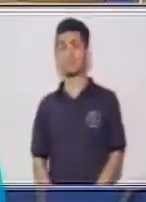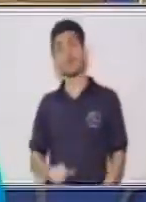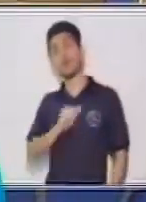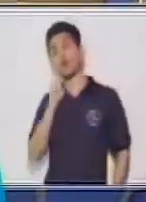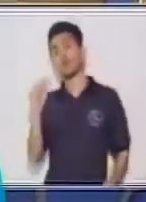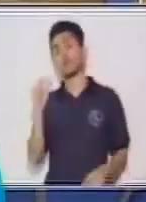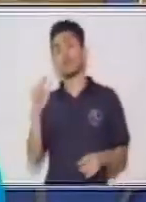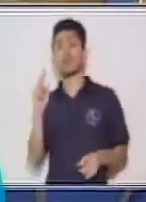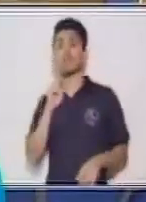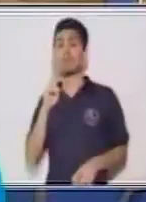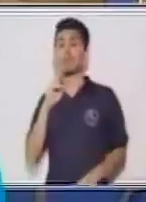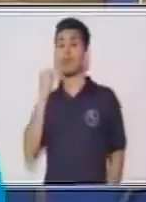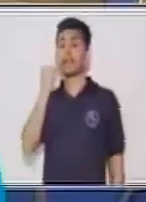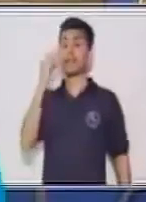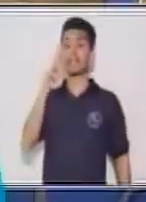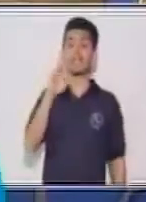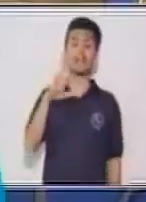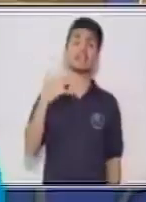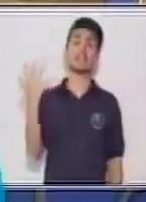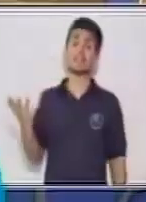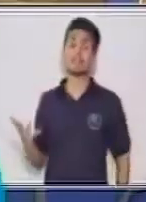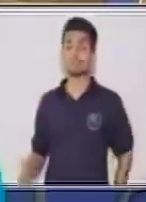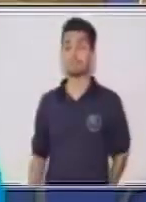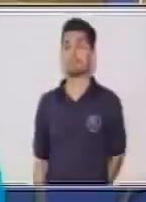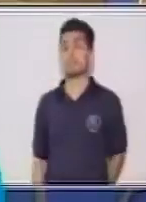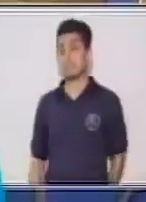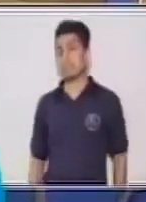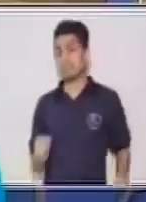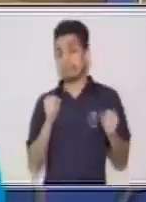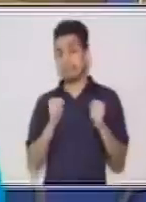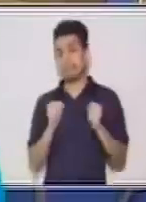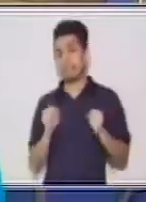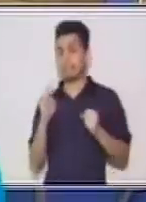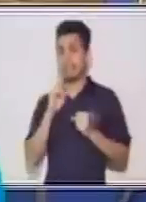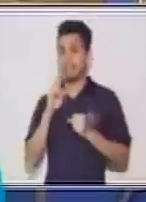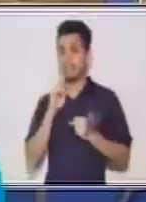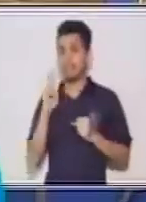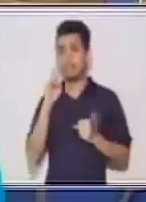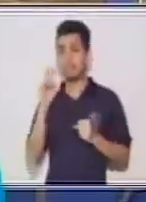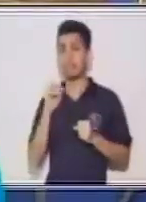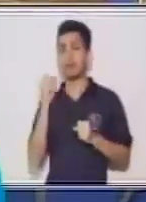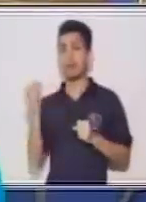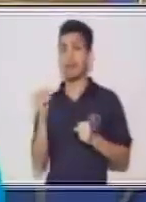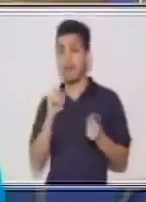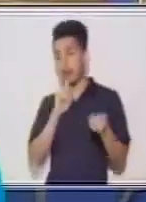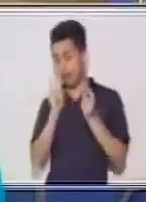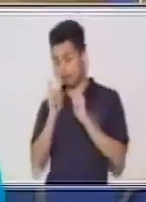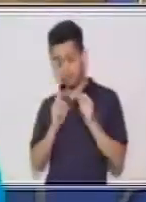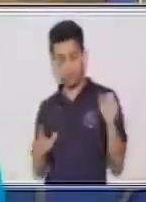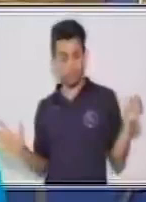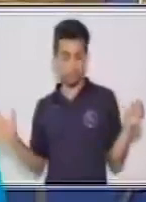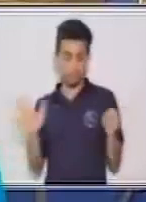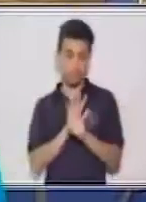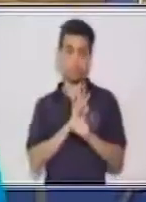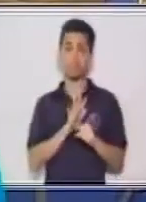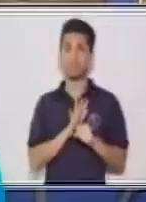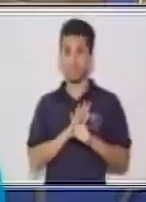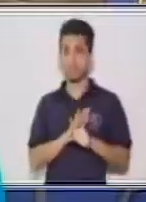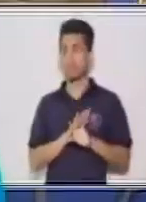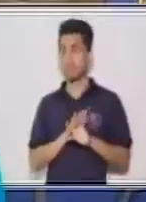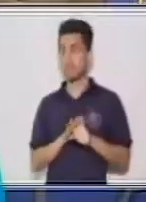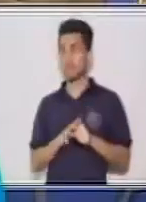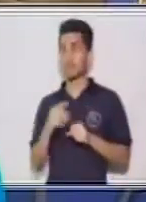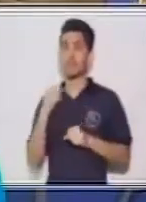Ir, si te das cuenta, es un verbo bastante complicado en cierta manera. ¿Por qué? Porque cambia por completo. No podemos decir